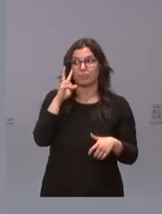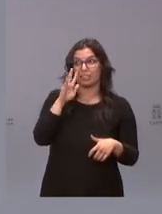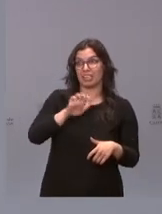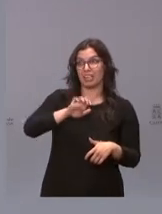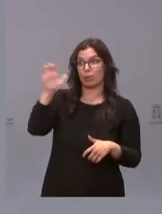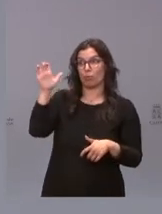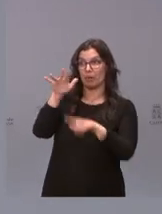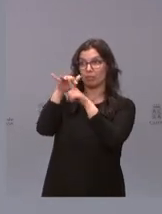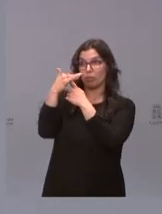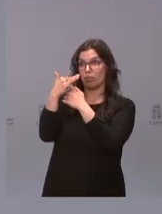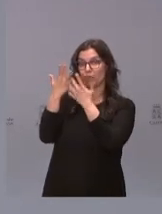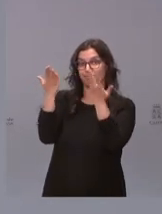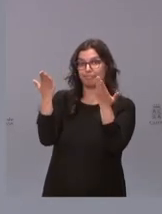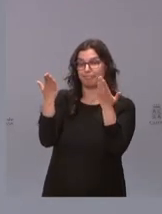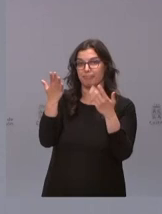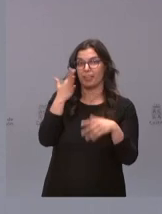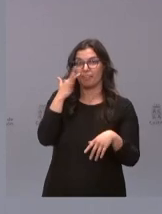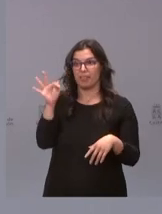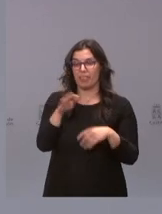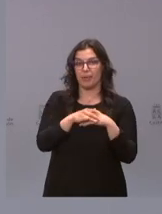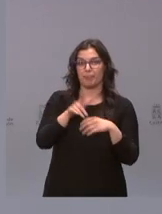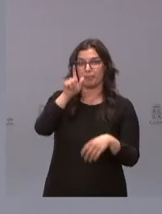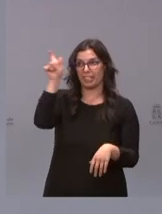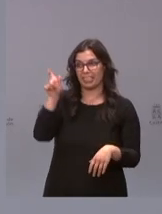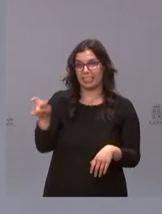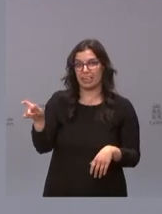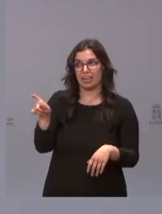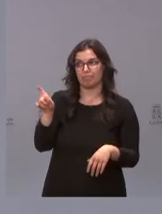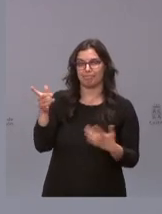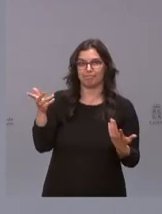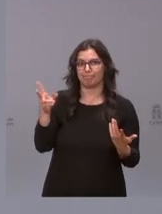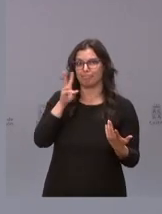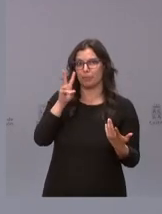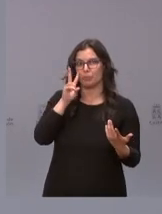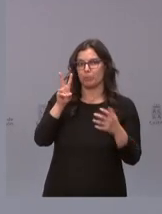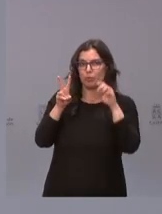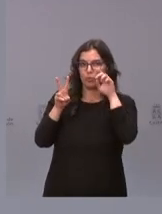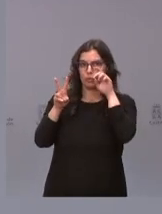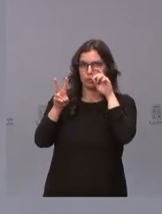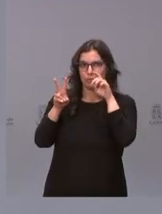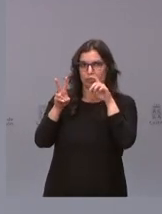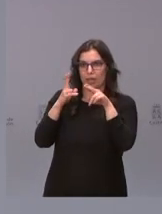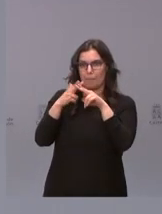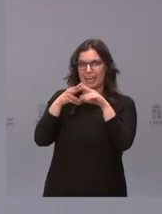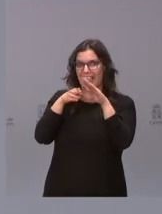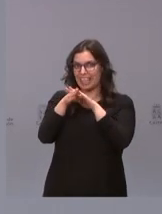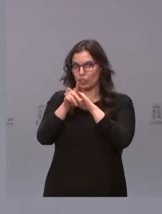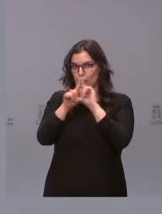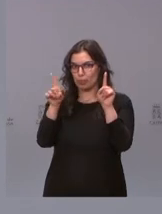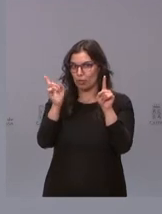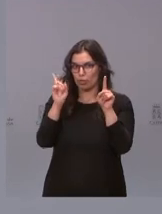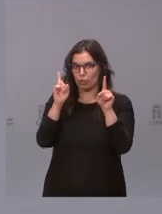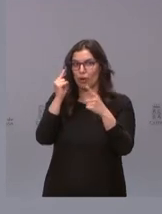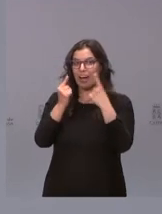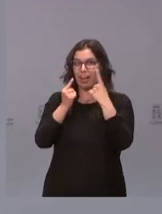Francia Italia estamos viendo no el cierre del interior de la hostelería sino en